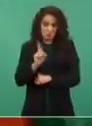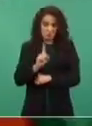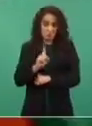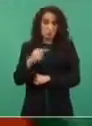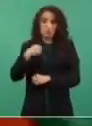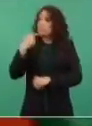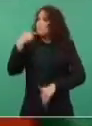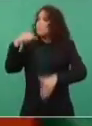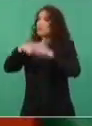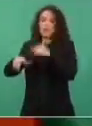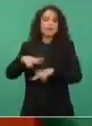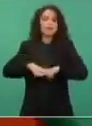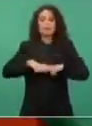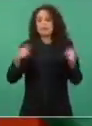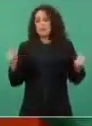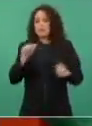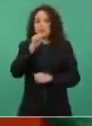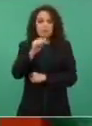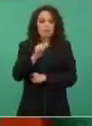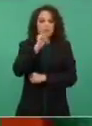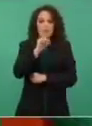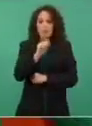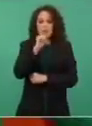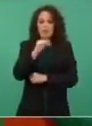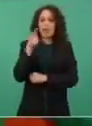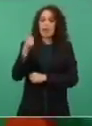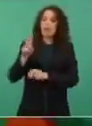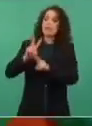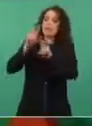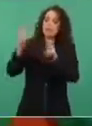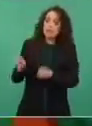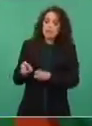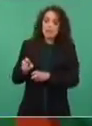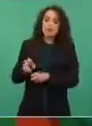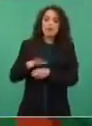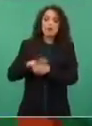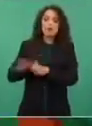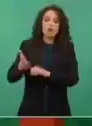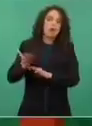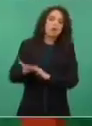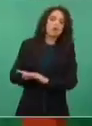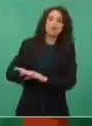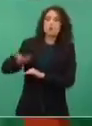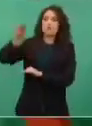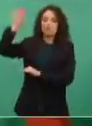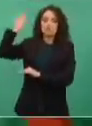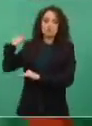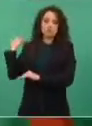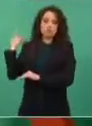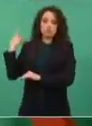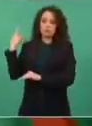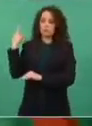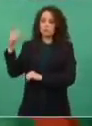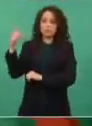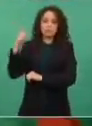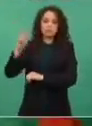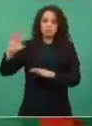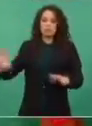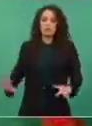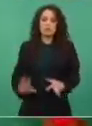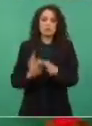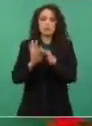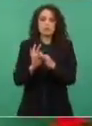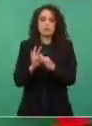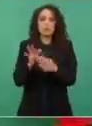Fiscalía, no me corresponde a mí. Yo no presenté ninguna denuncia, nada. Esta es una cuestión que viene